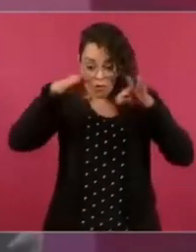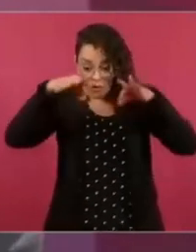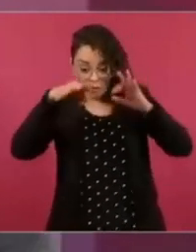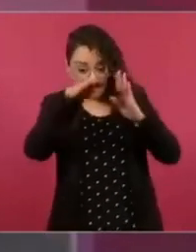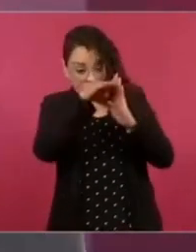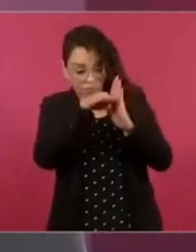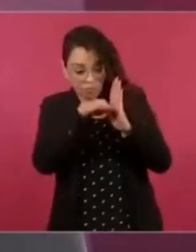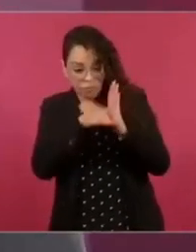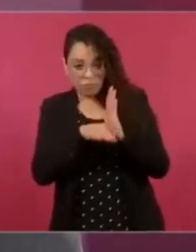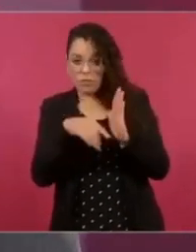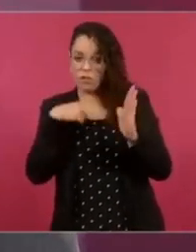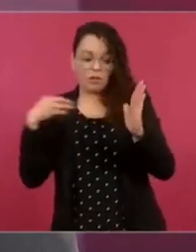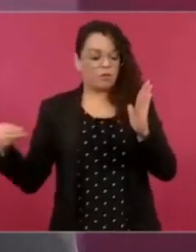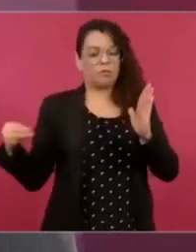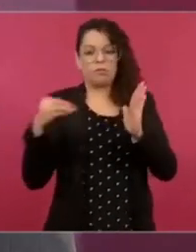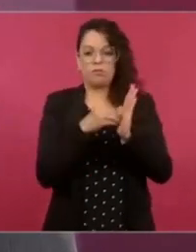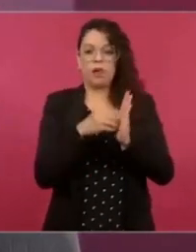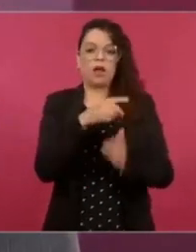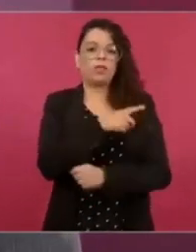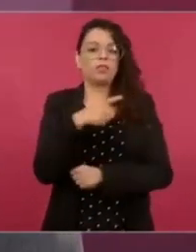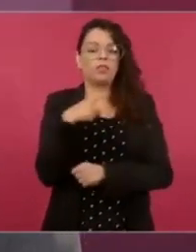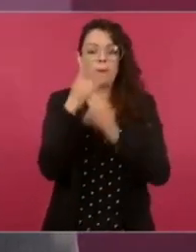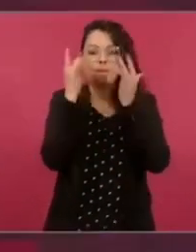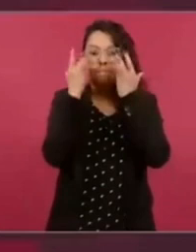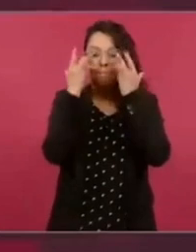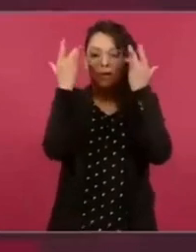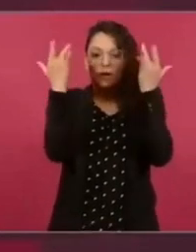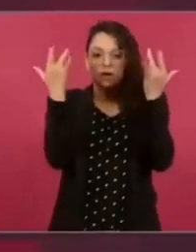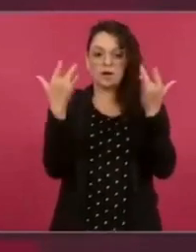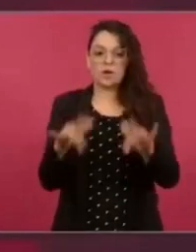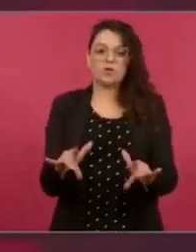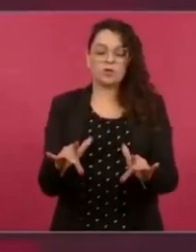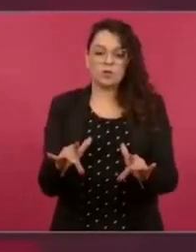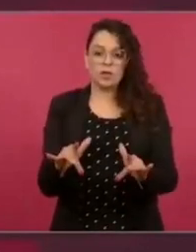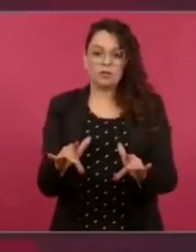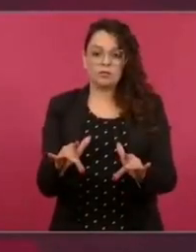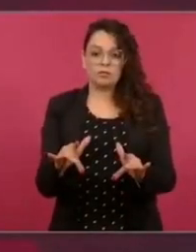renuncia y eso fue un planteamiento de él.